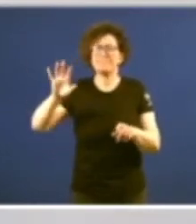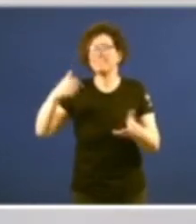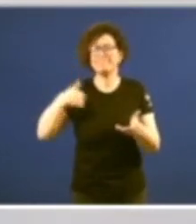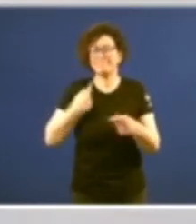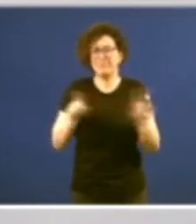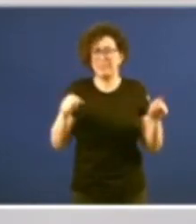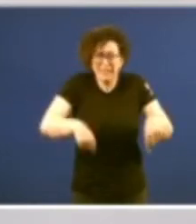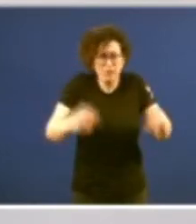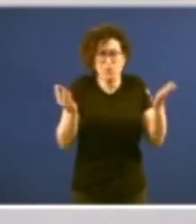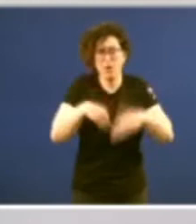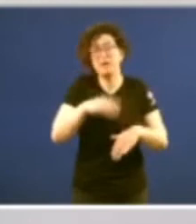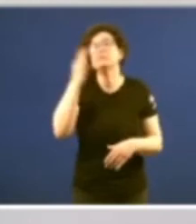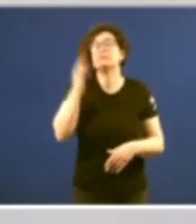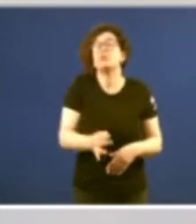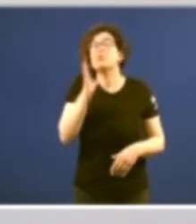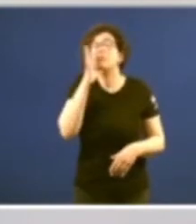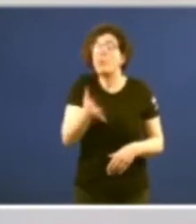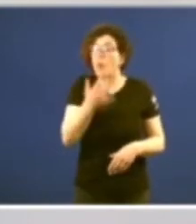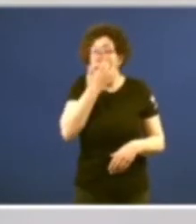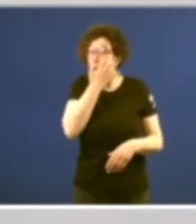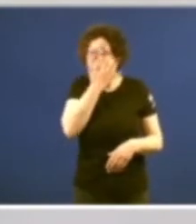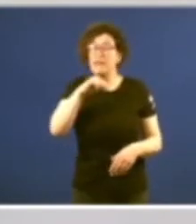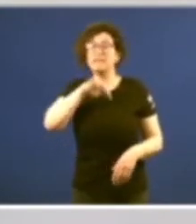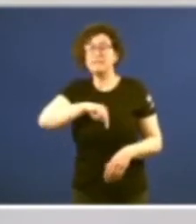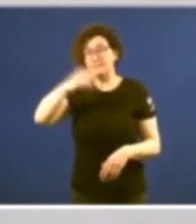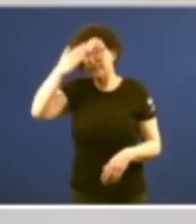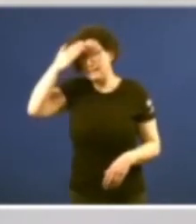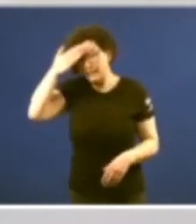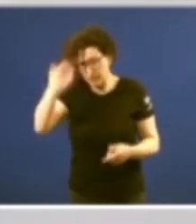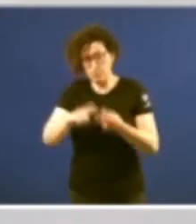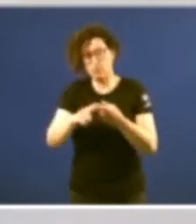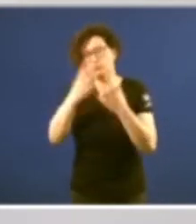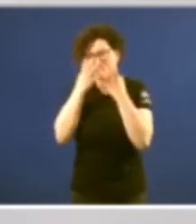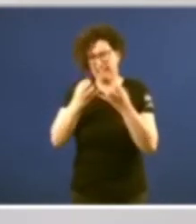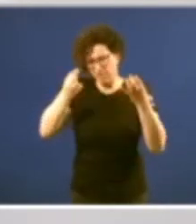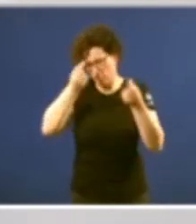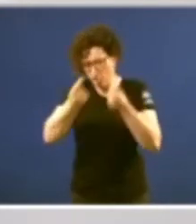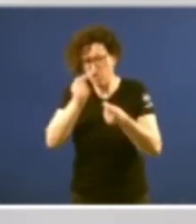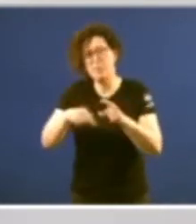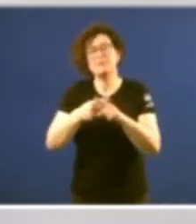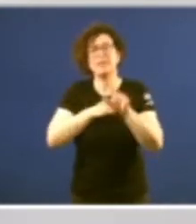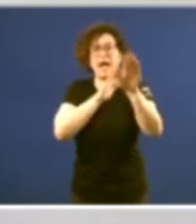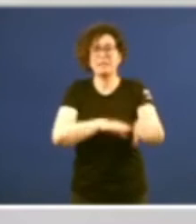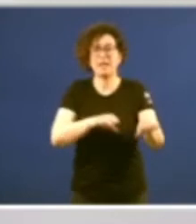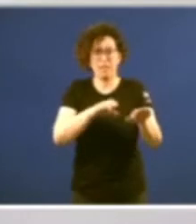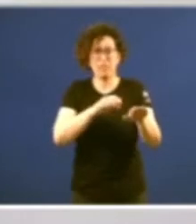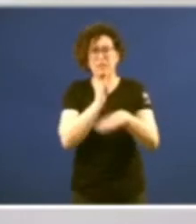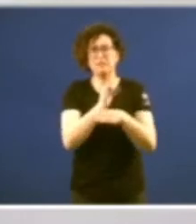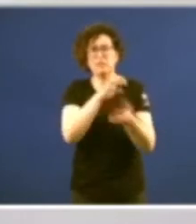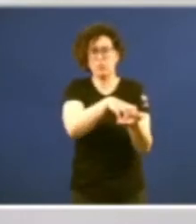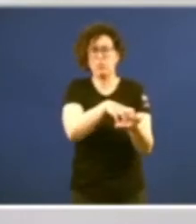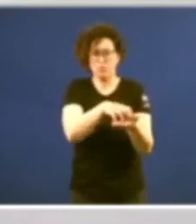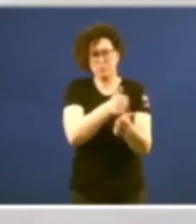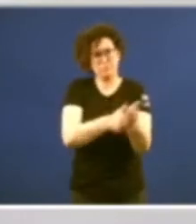Seguramente, entre outras razóns, porque o sentido, o rigor e a lealdade institucional presidiron e